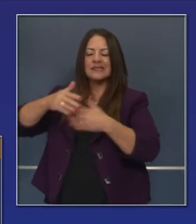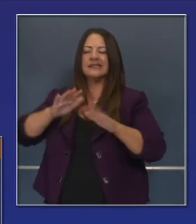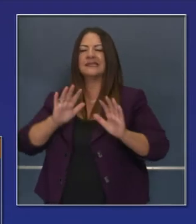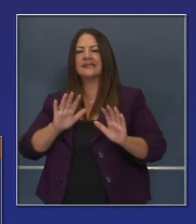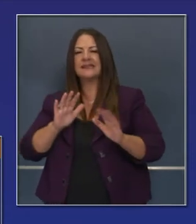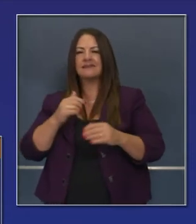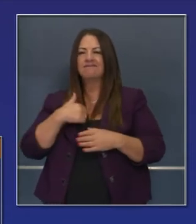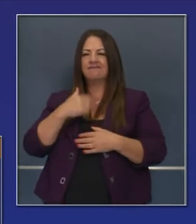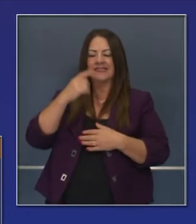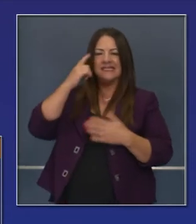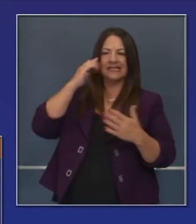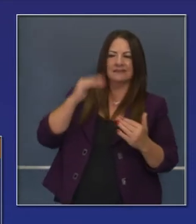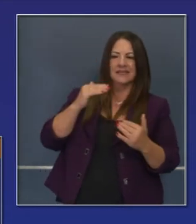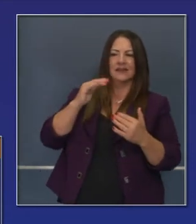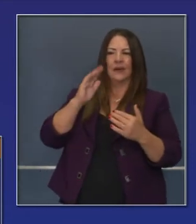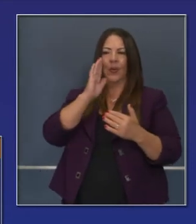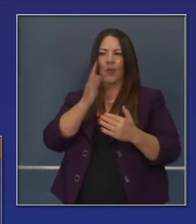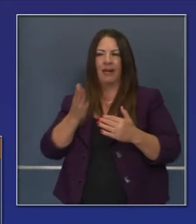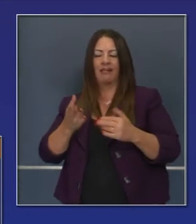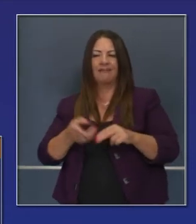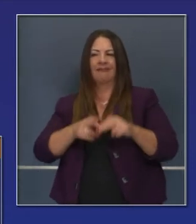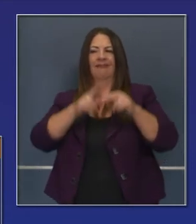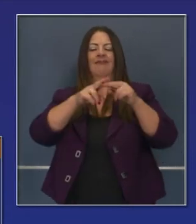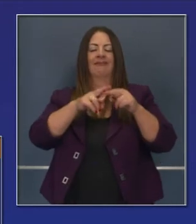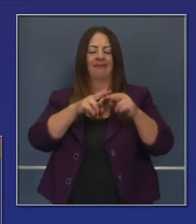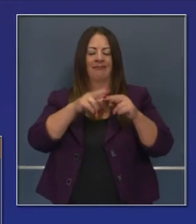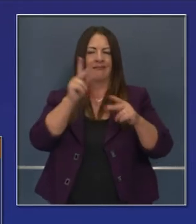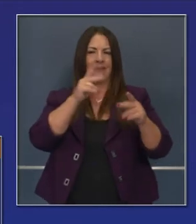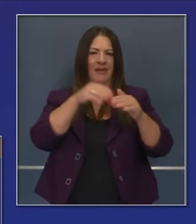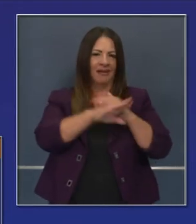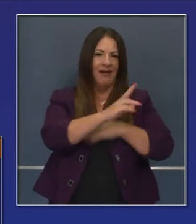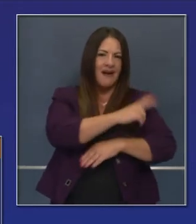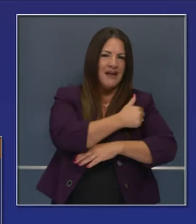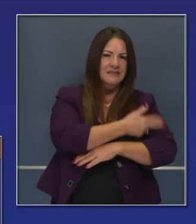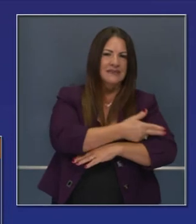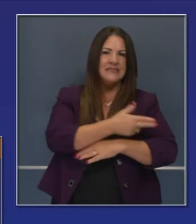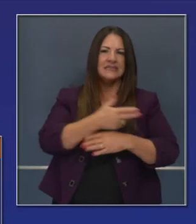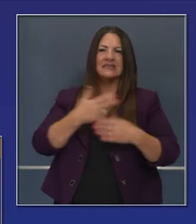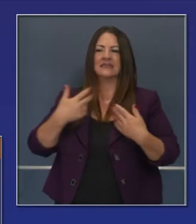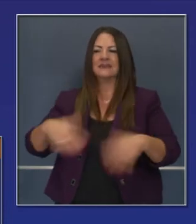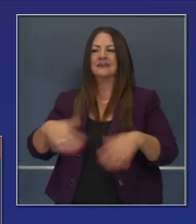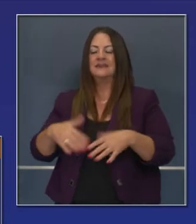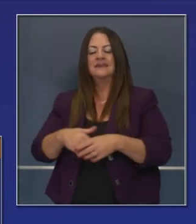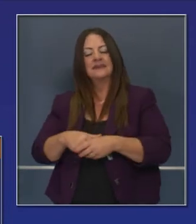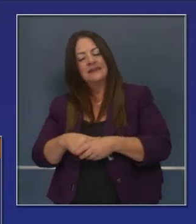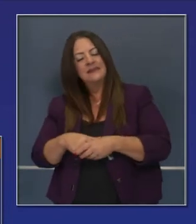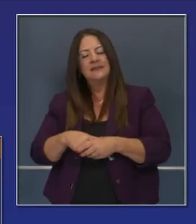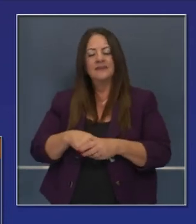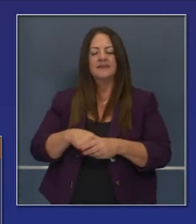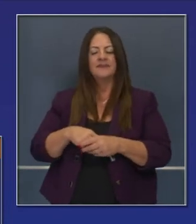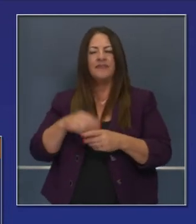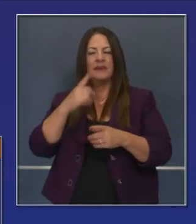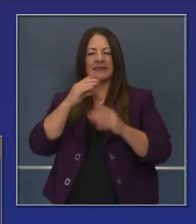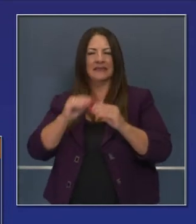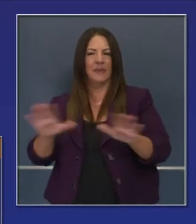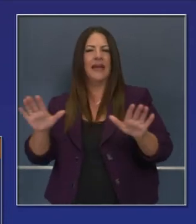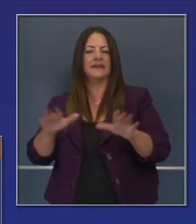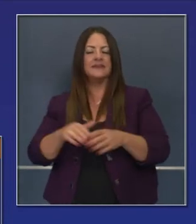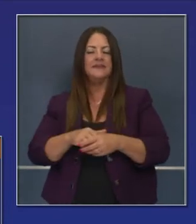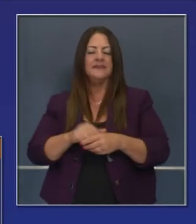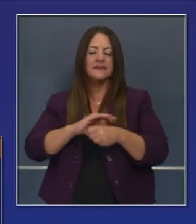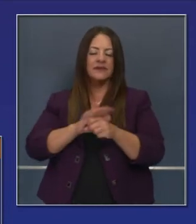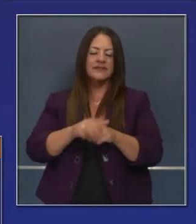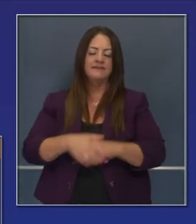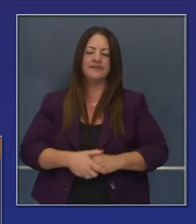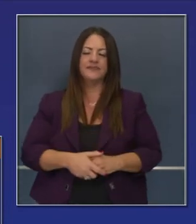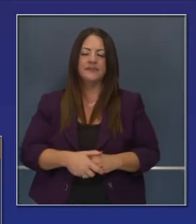habitando. Y esto aumenta el riesgo de ver un aumento de índices de hospitalización y de ingresos a unidades